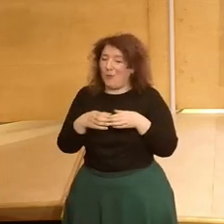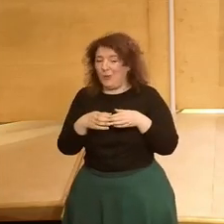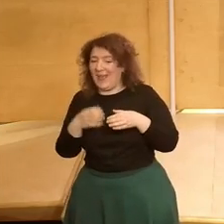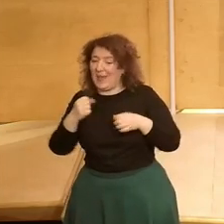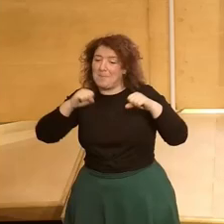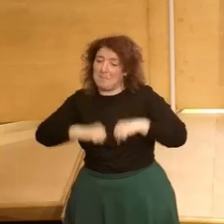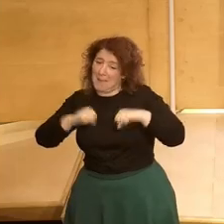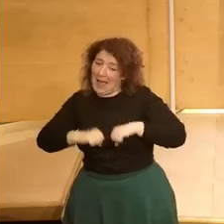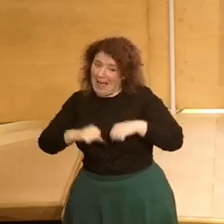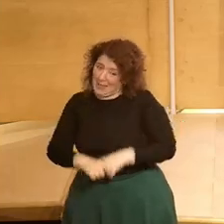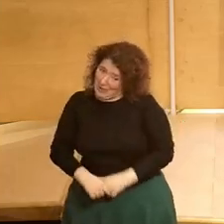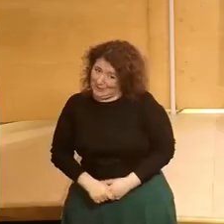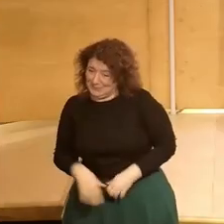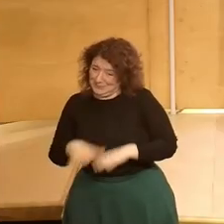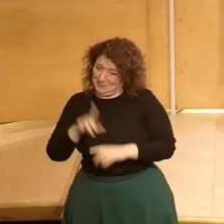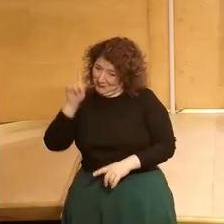bastante mayor edad